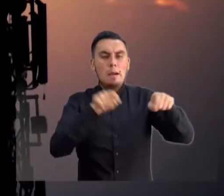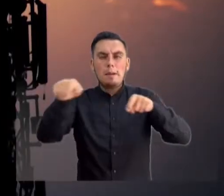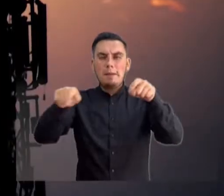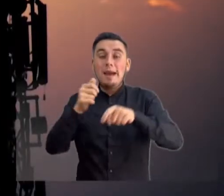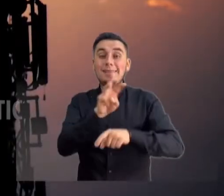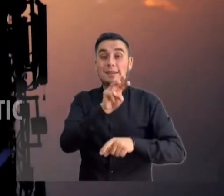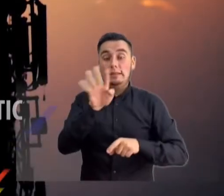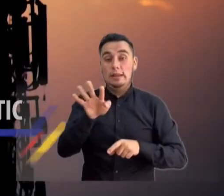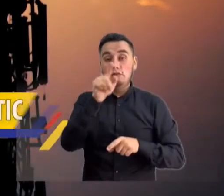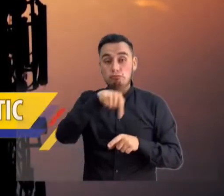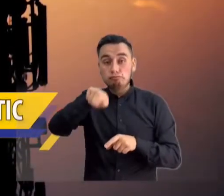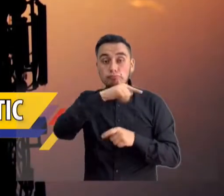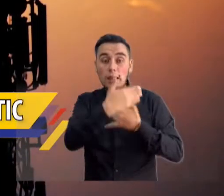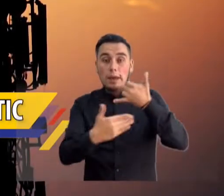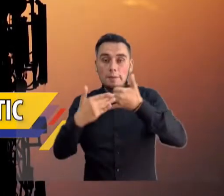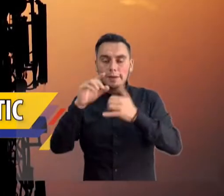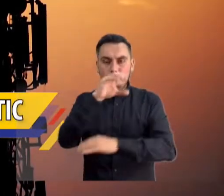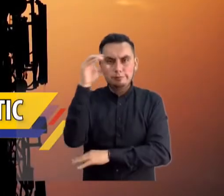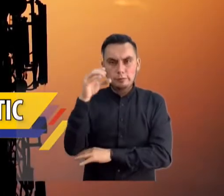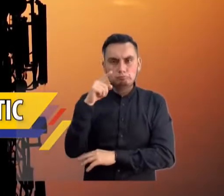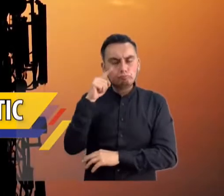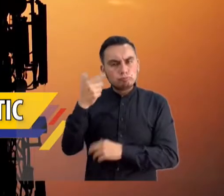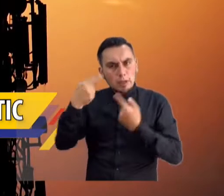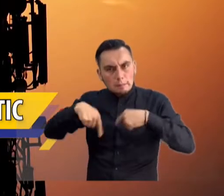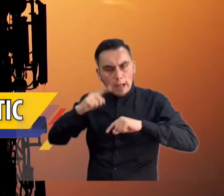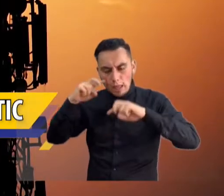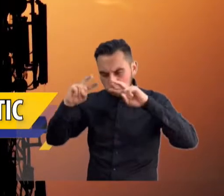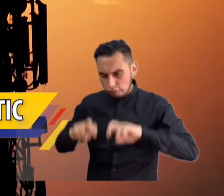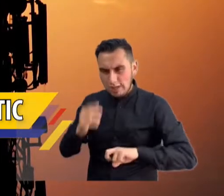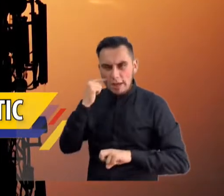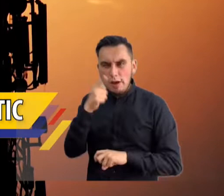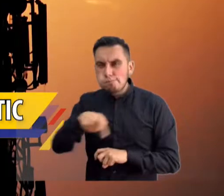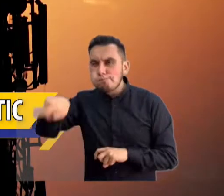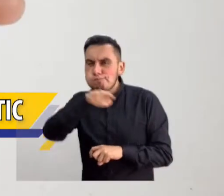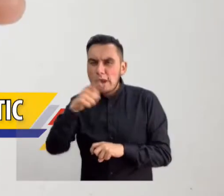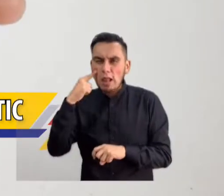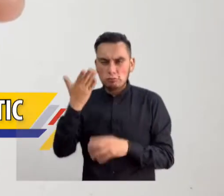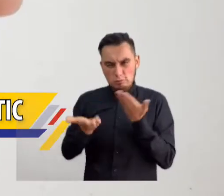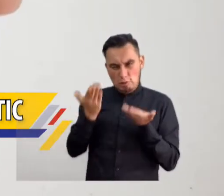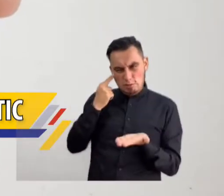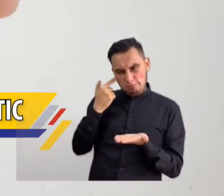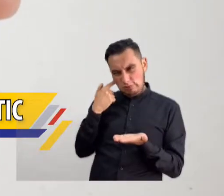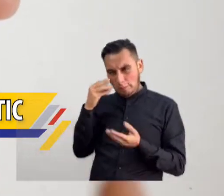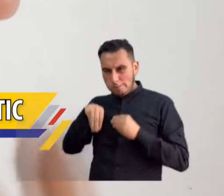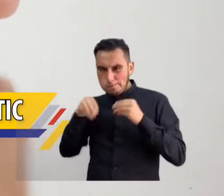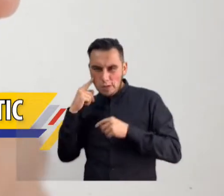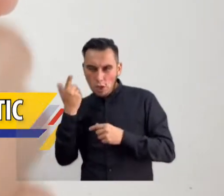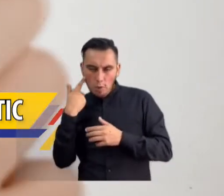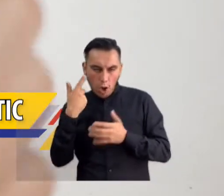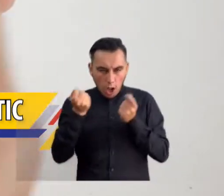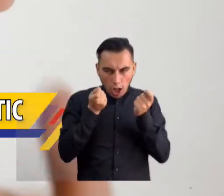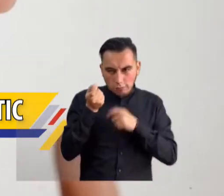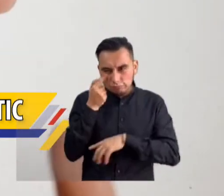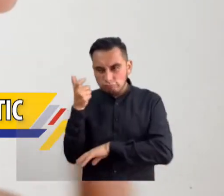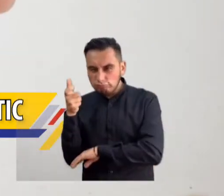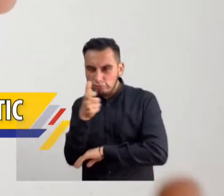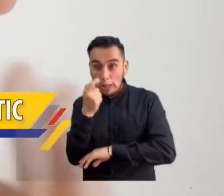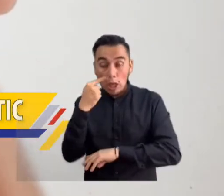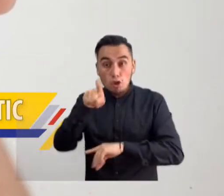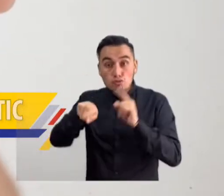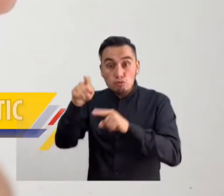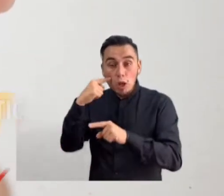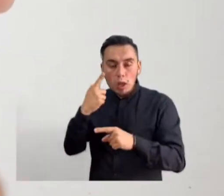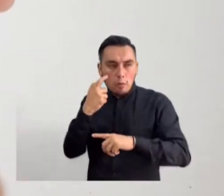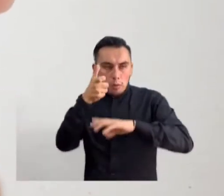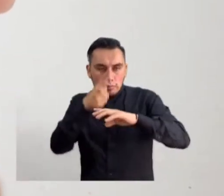los 32 departamentos del país. La investigación abarca, además, las presuntas irregularidades que se pudieron dar en el control y seguimiento